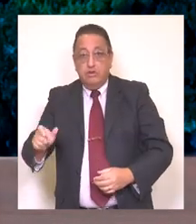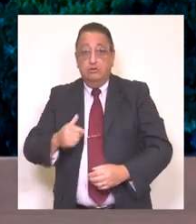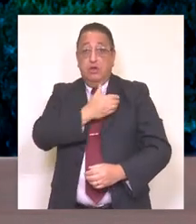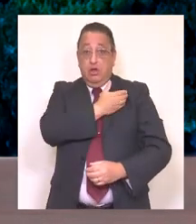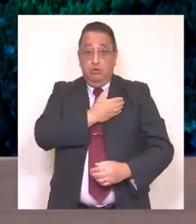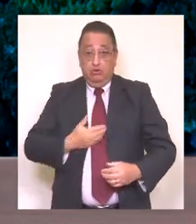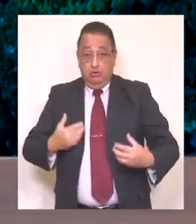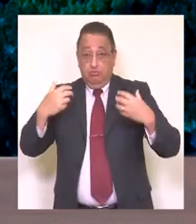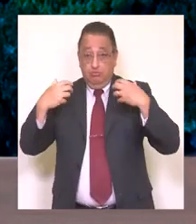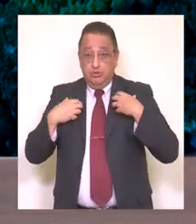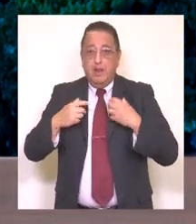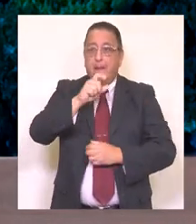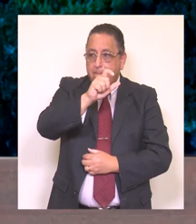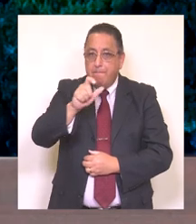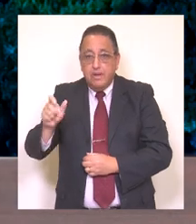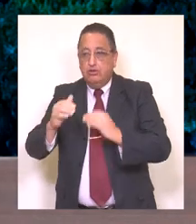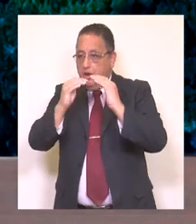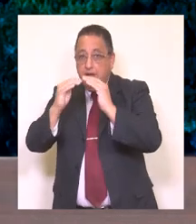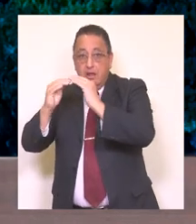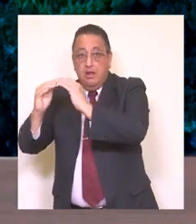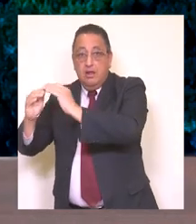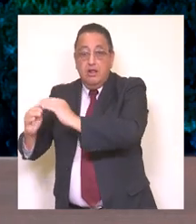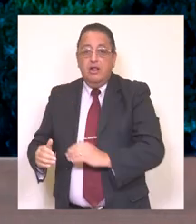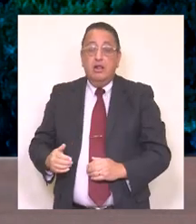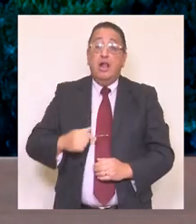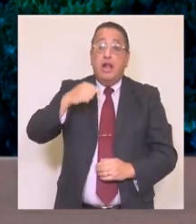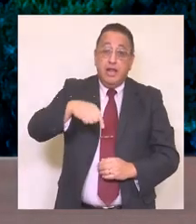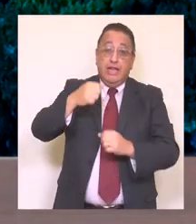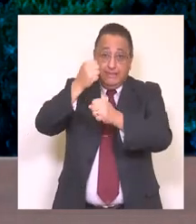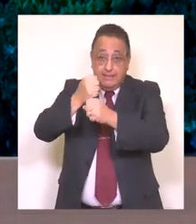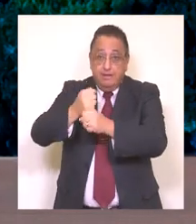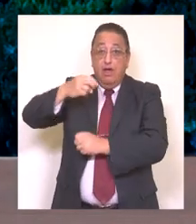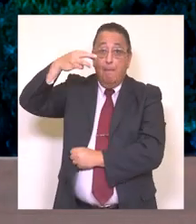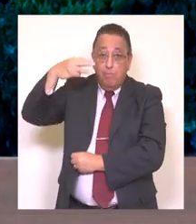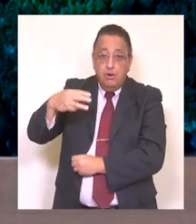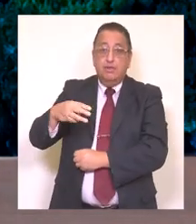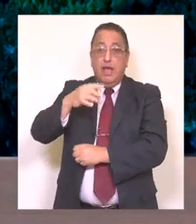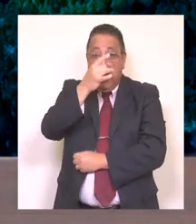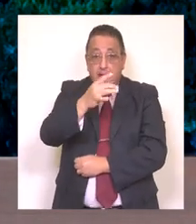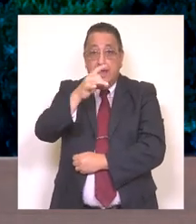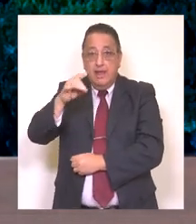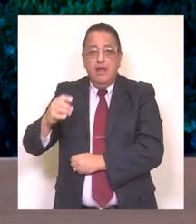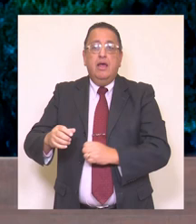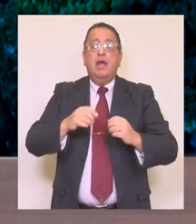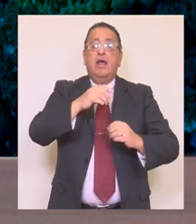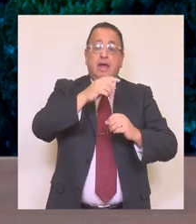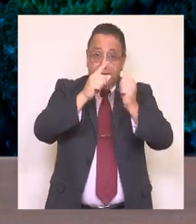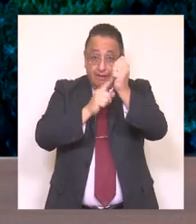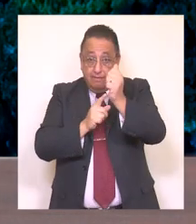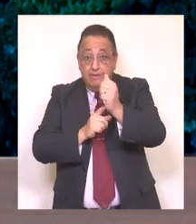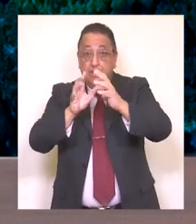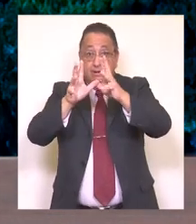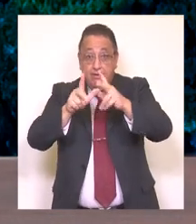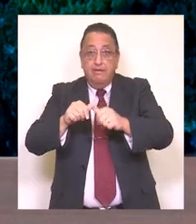presentes, a nuestros vecinos y vecinas, a nuestros funcionarios y funcionarias municipales, a las familias de